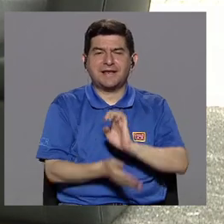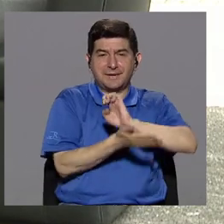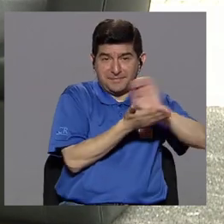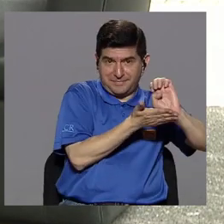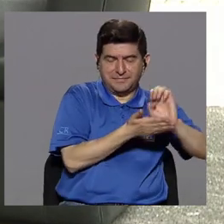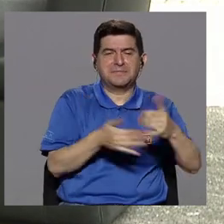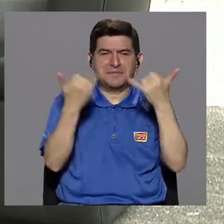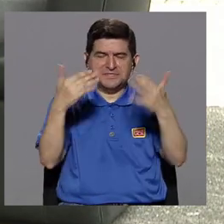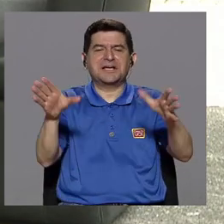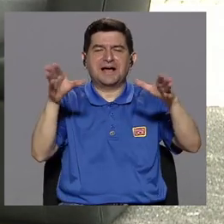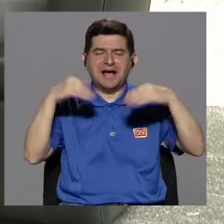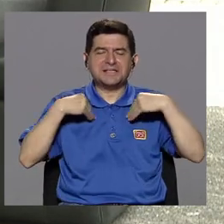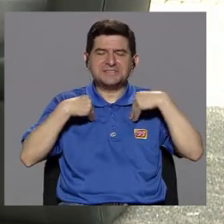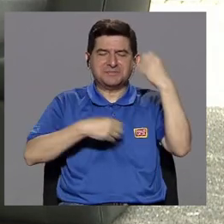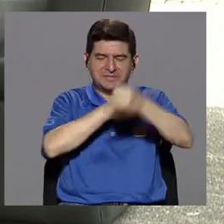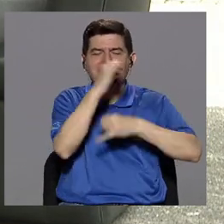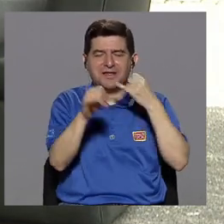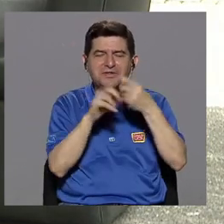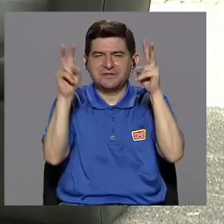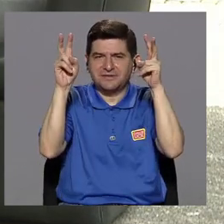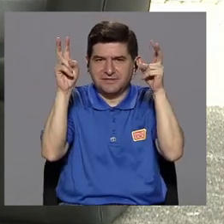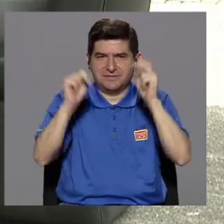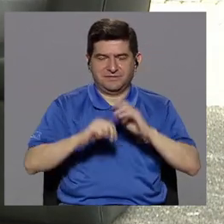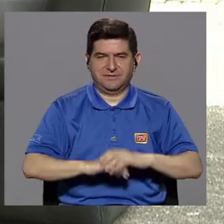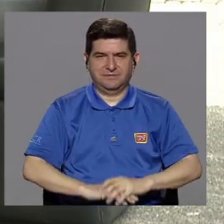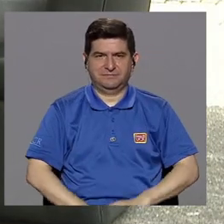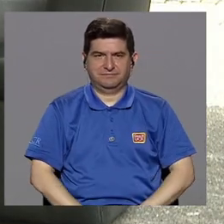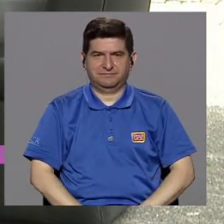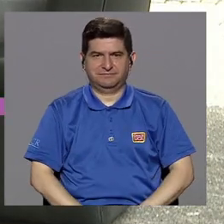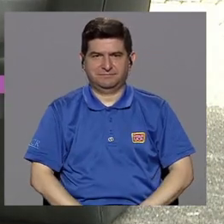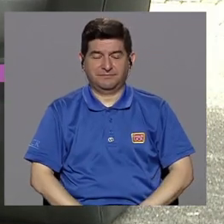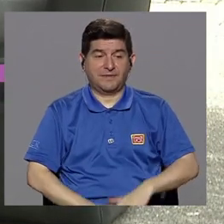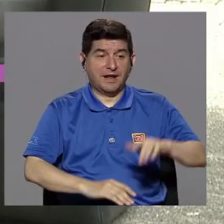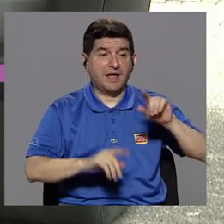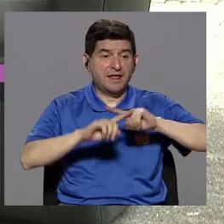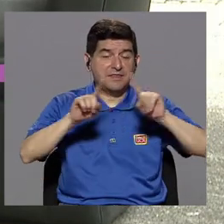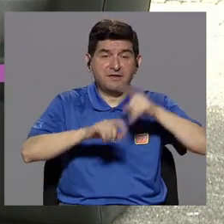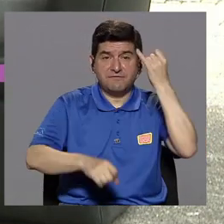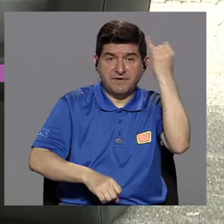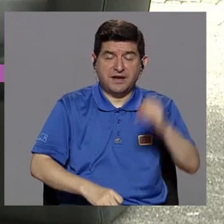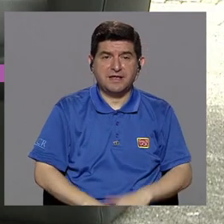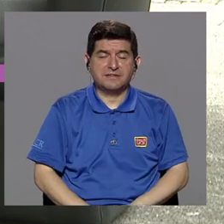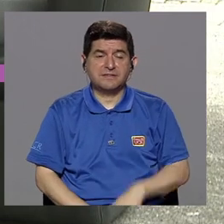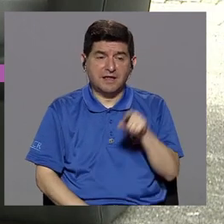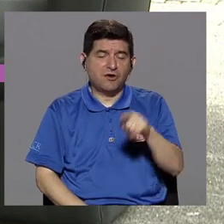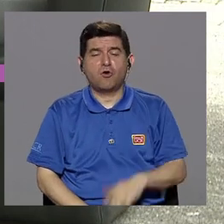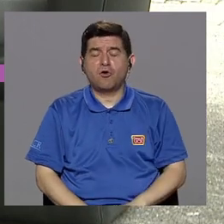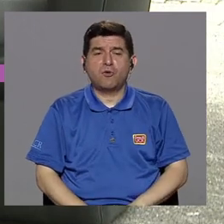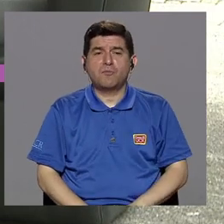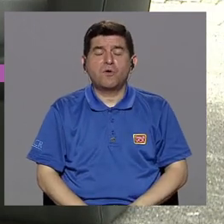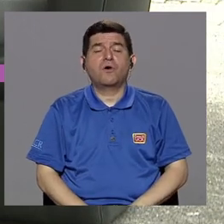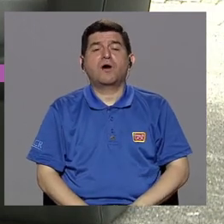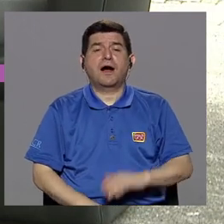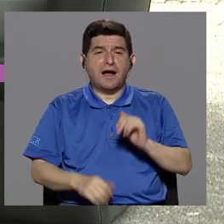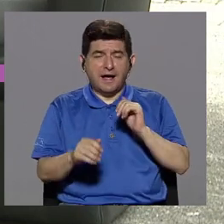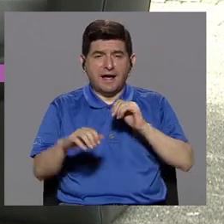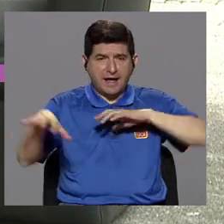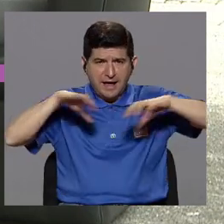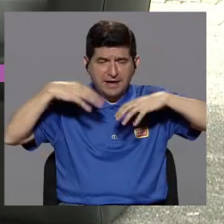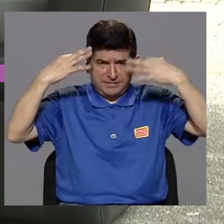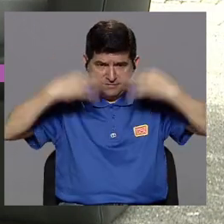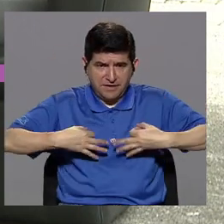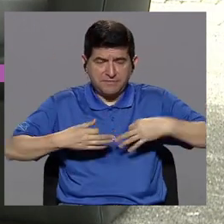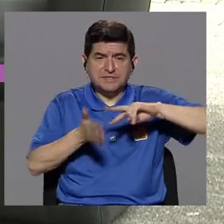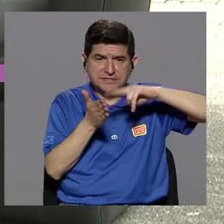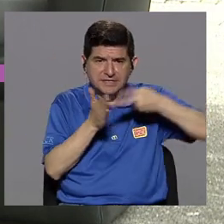está, de hecho, reconocido internacionalmente. De ahí, iniciativas como ejercicio en medicina, por ejemplo, que surgió en los Estados Unidos